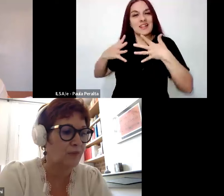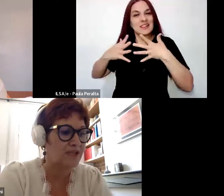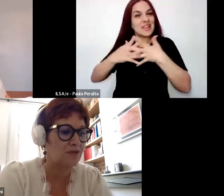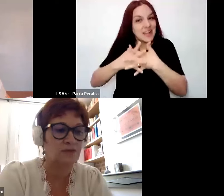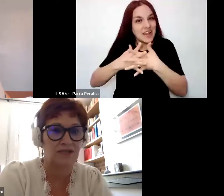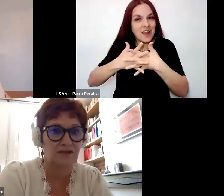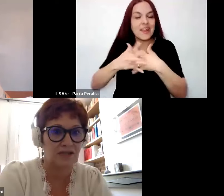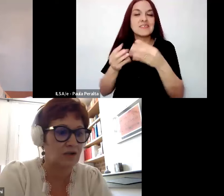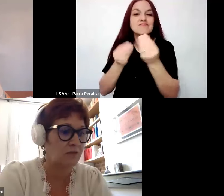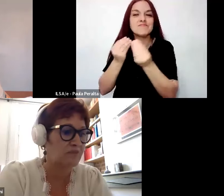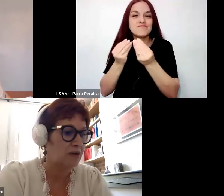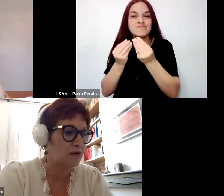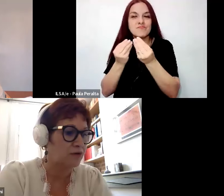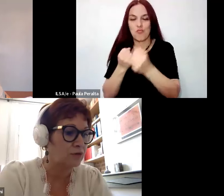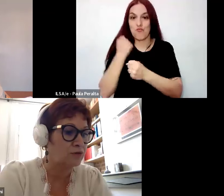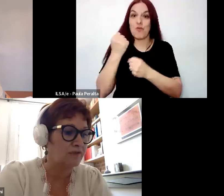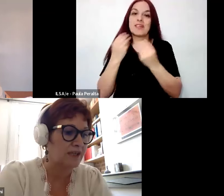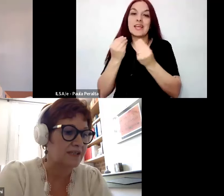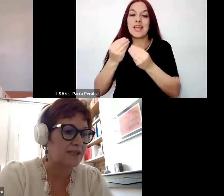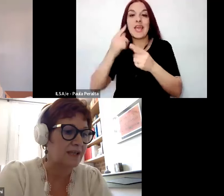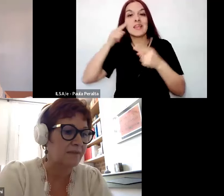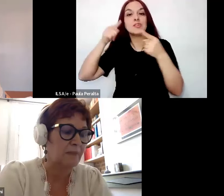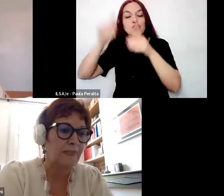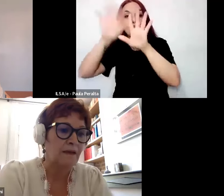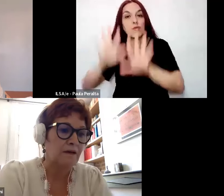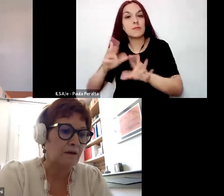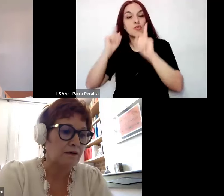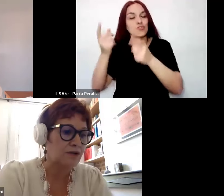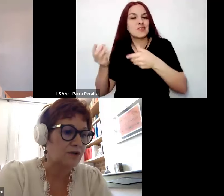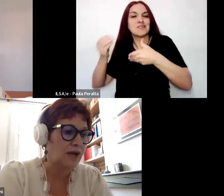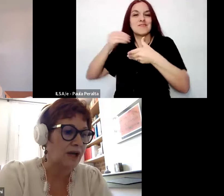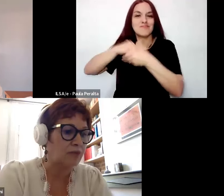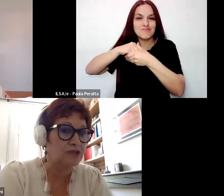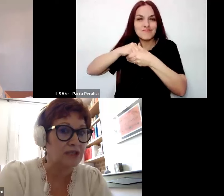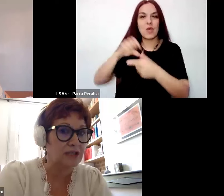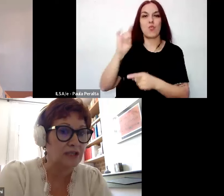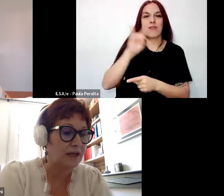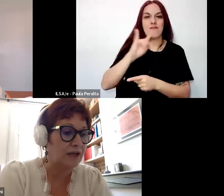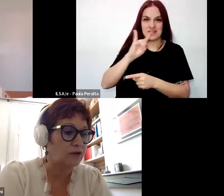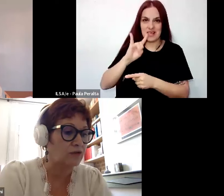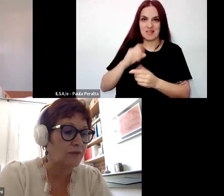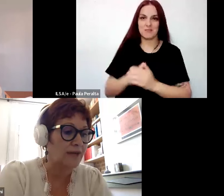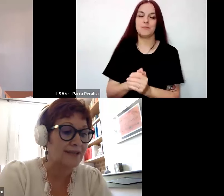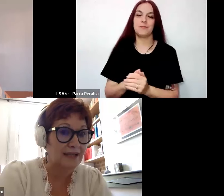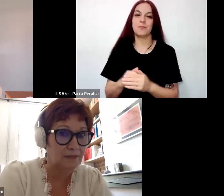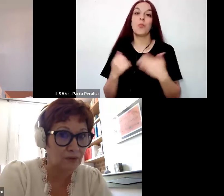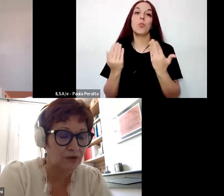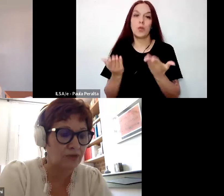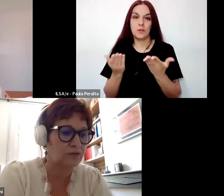más fuertemente los institutos de formación de docentes en la universidad. Esto